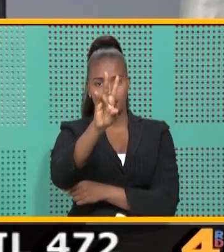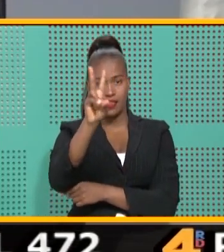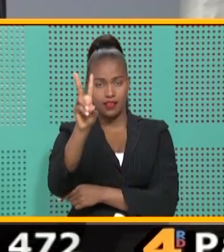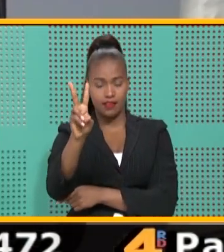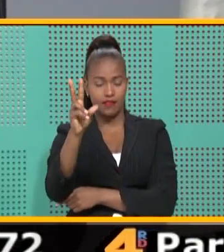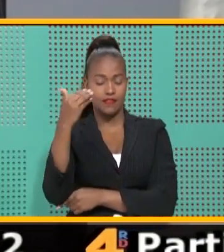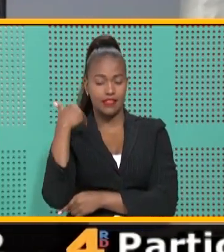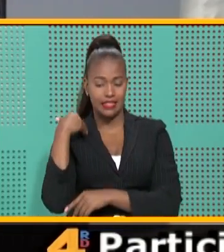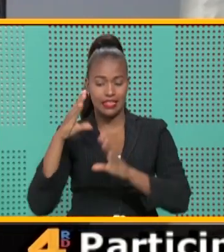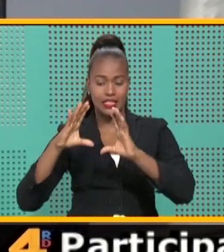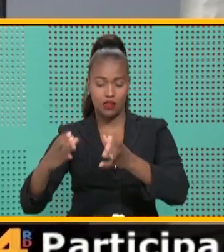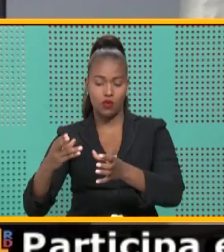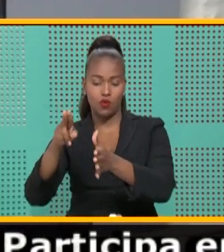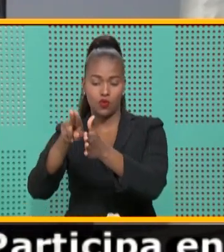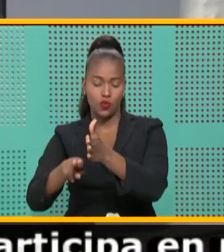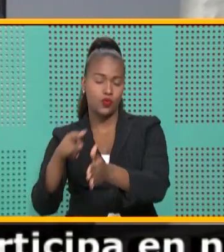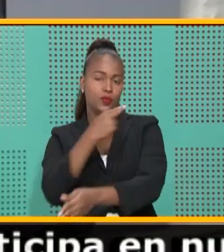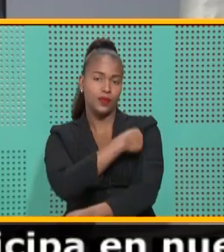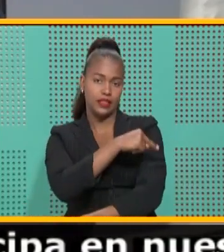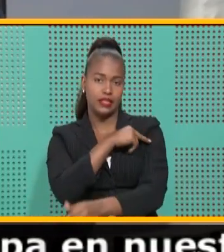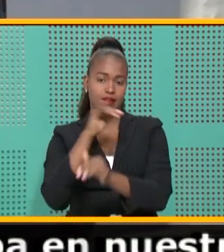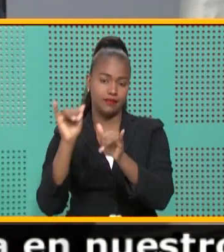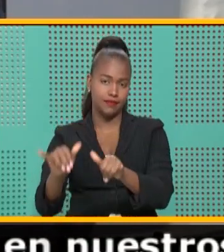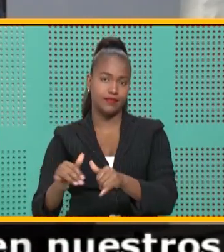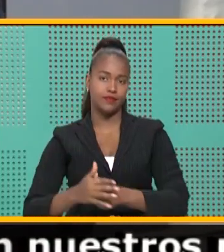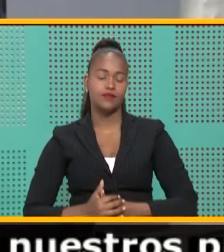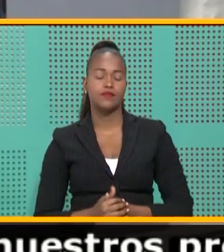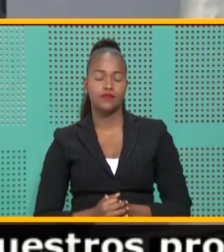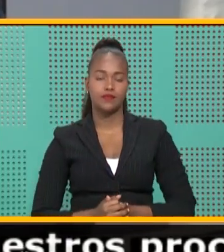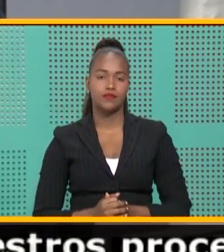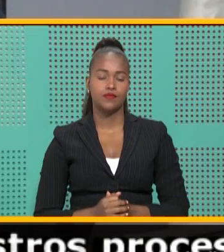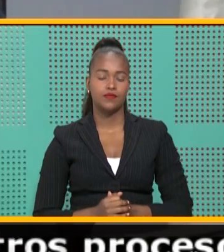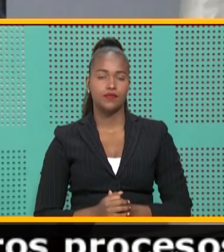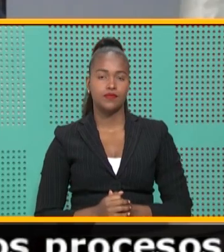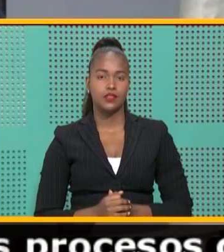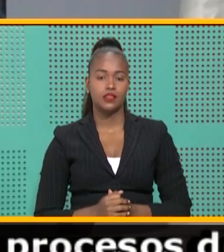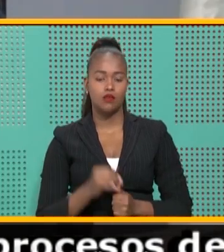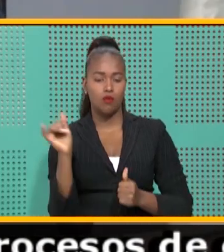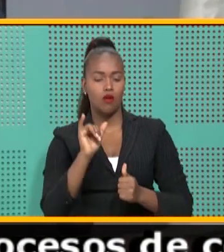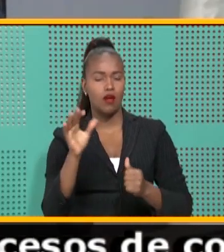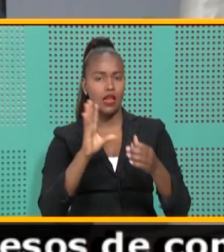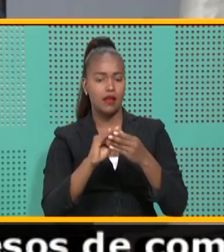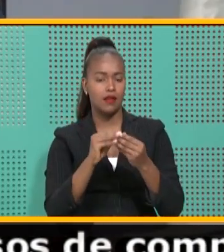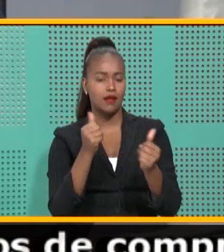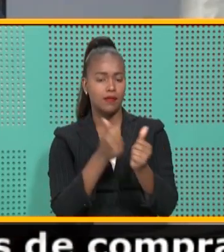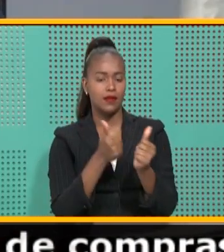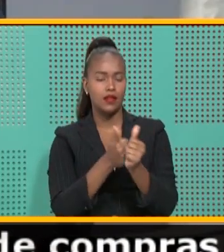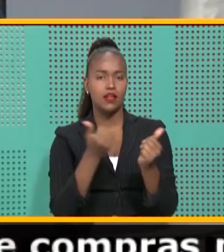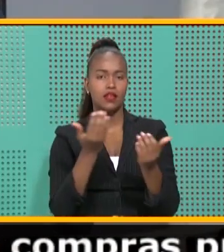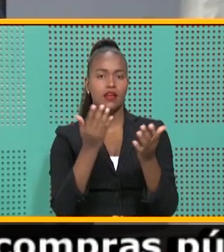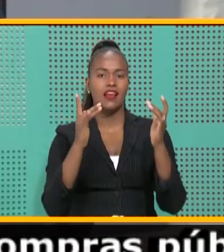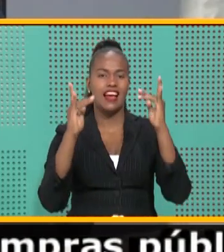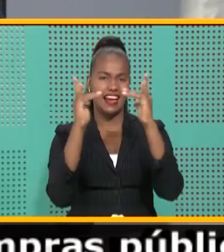bajo hospitalización. Con relación al número de camas,